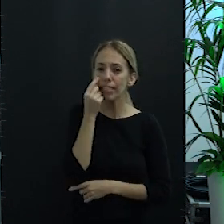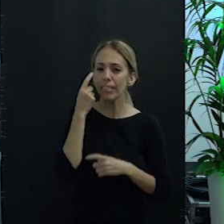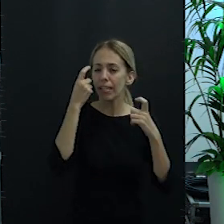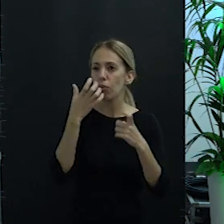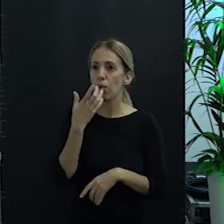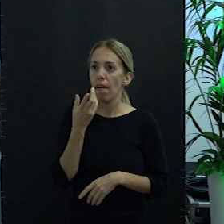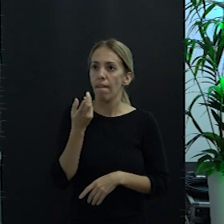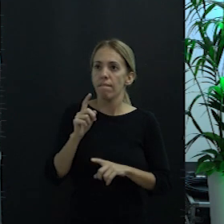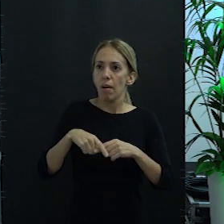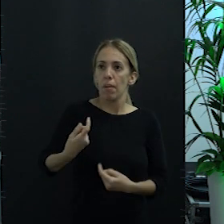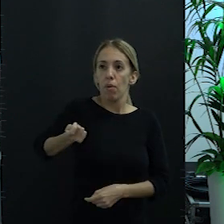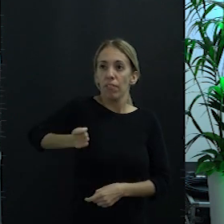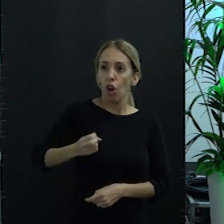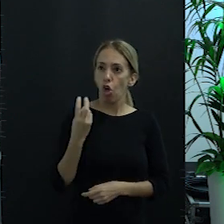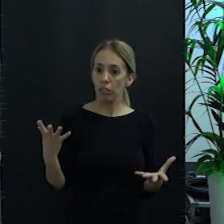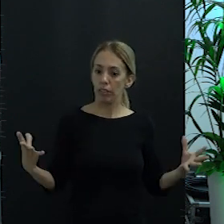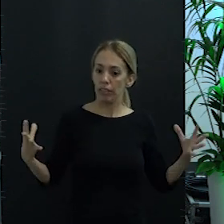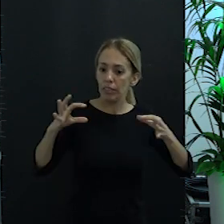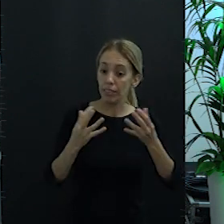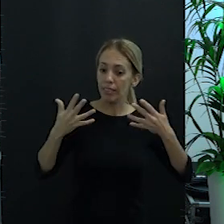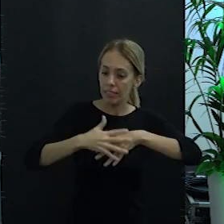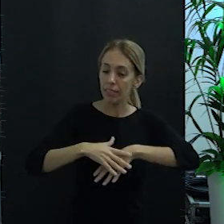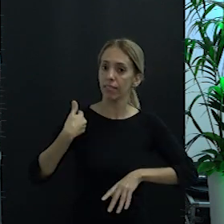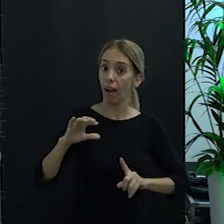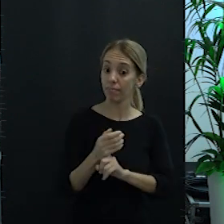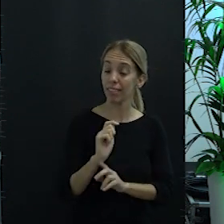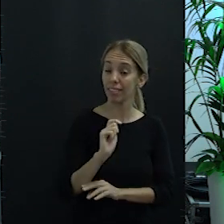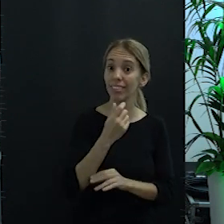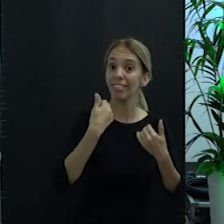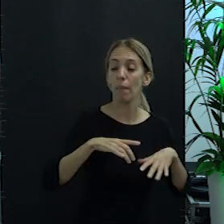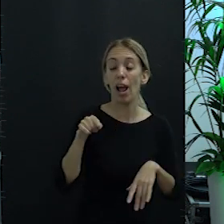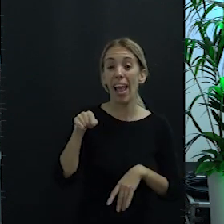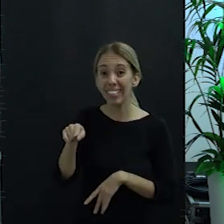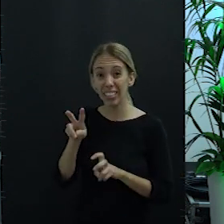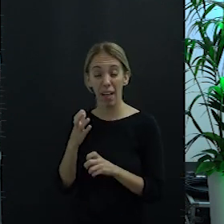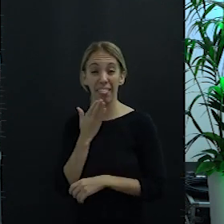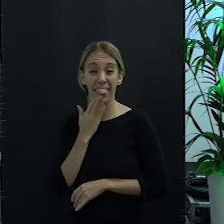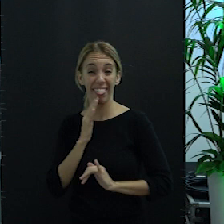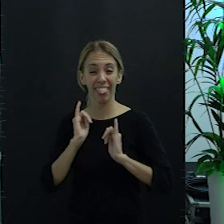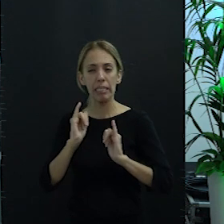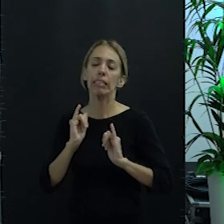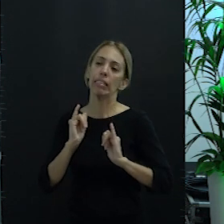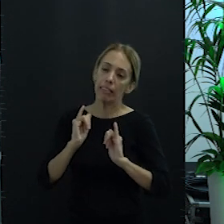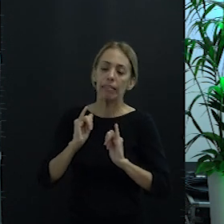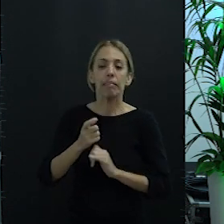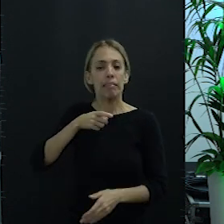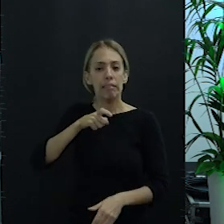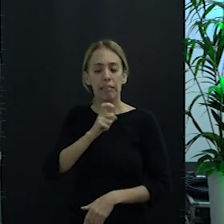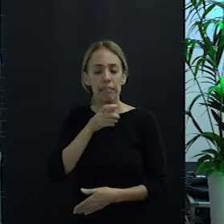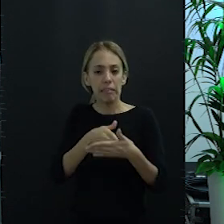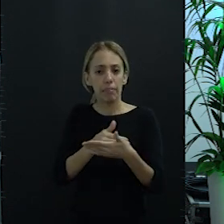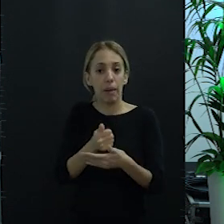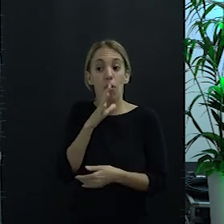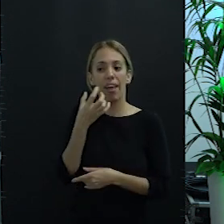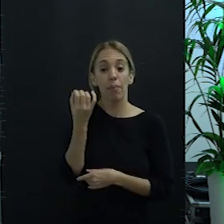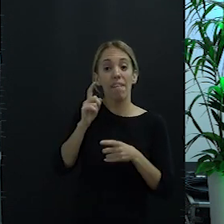profesionales. Esta es más complicada. Requiere muchas más familias profesionales. Y es el proyecto Marrajo. Si